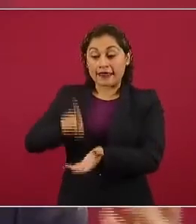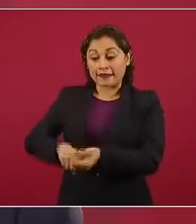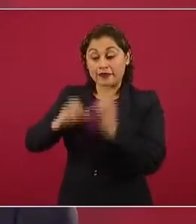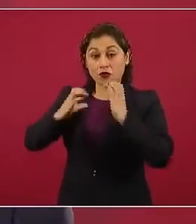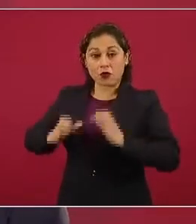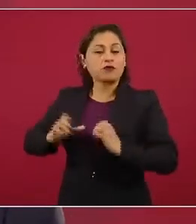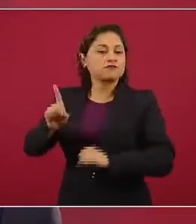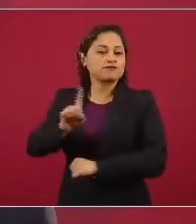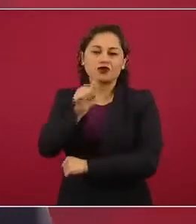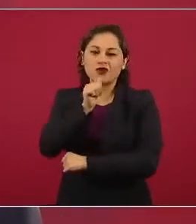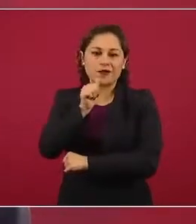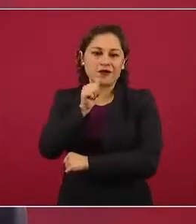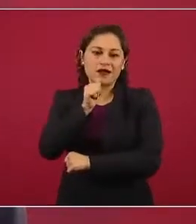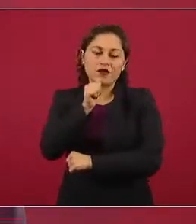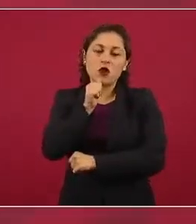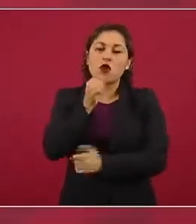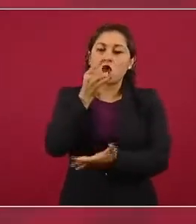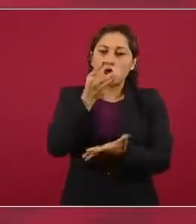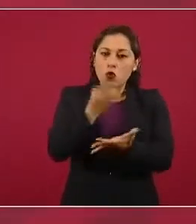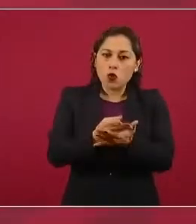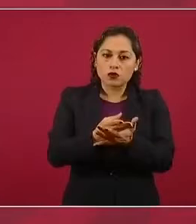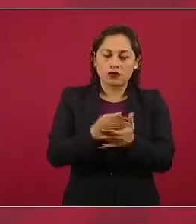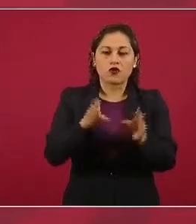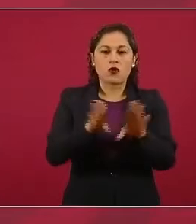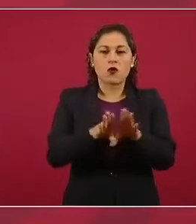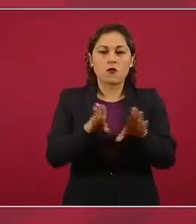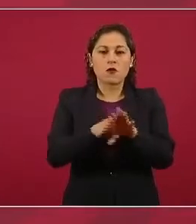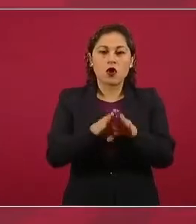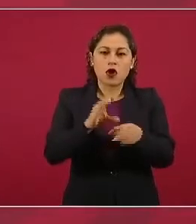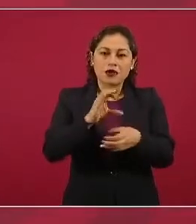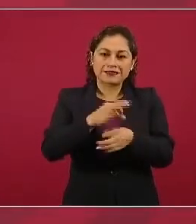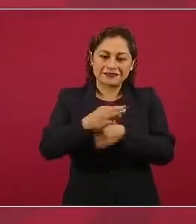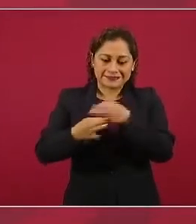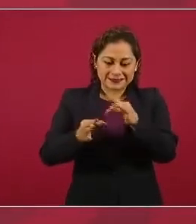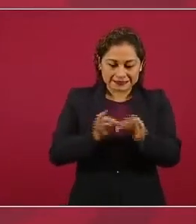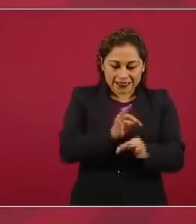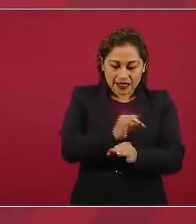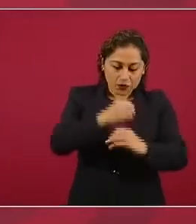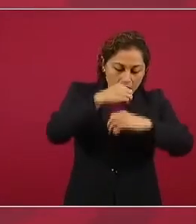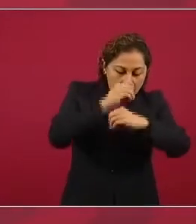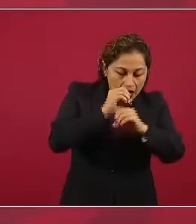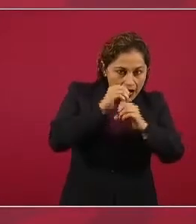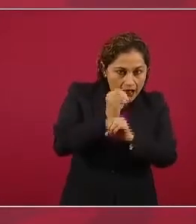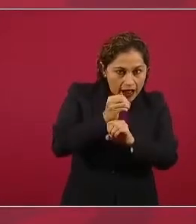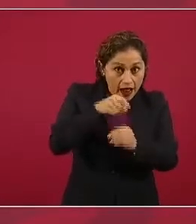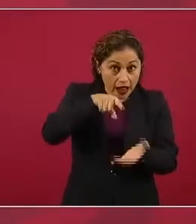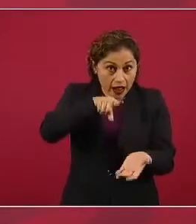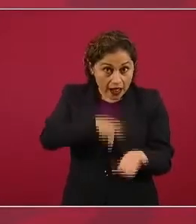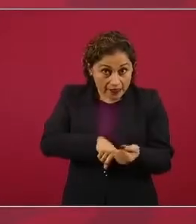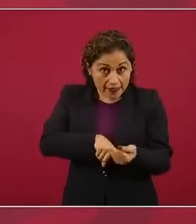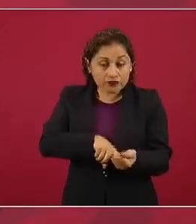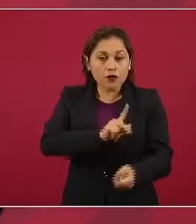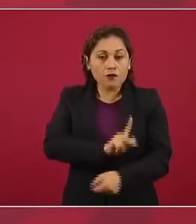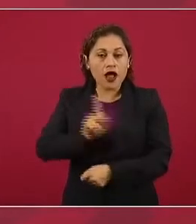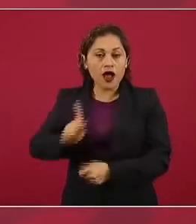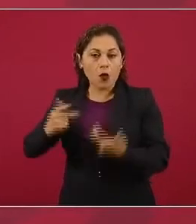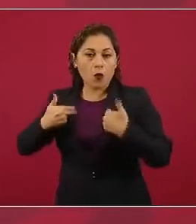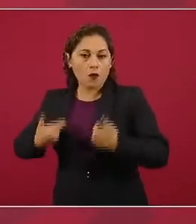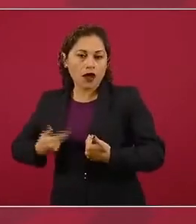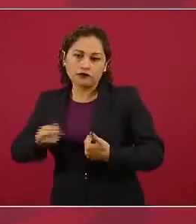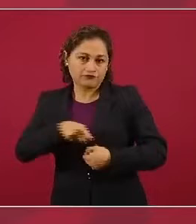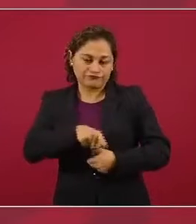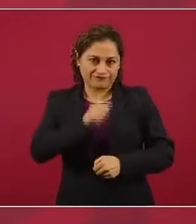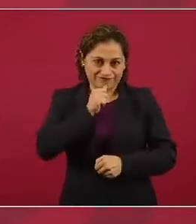para ponerlo de manera simple, en matraces, con sustancias. No está involucrado ningún ser vivo. Después